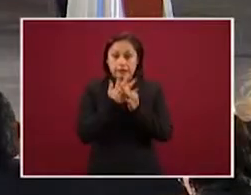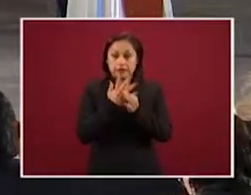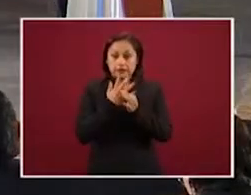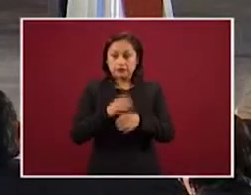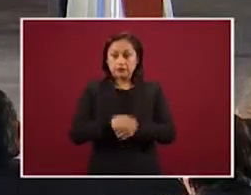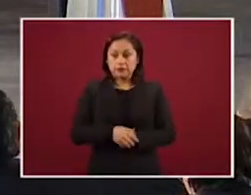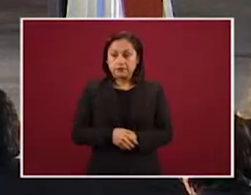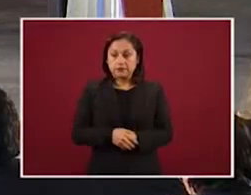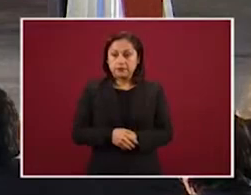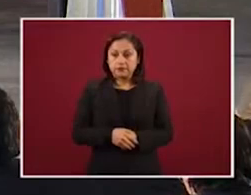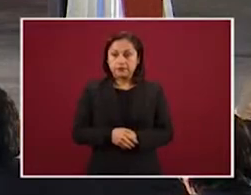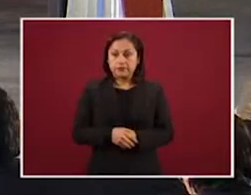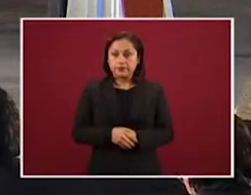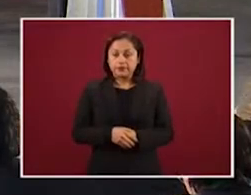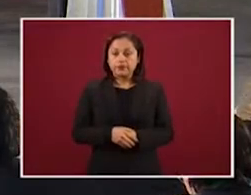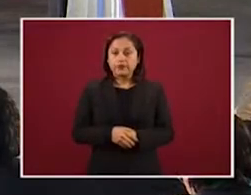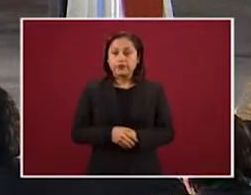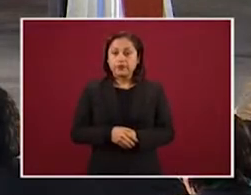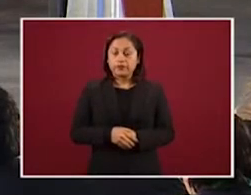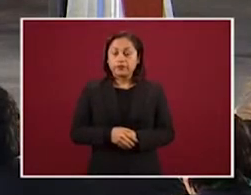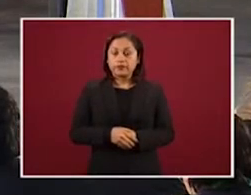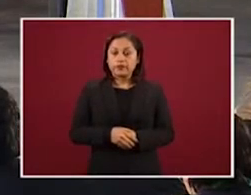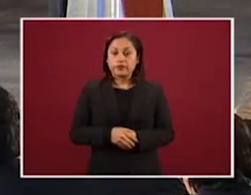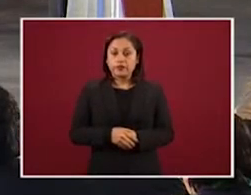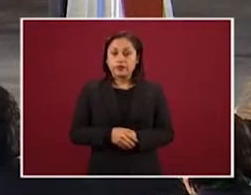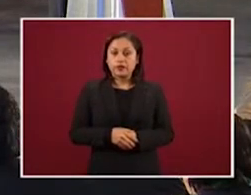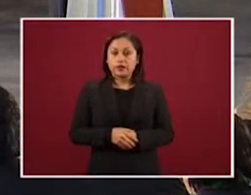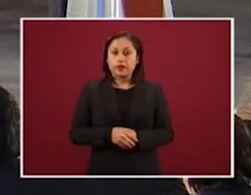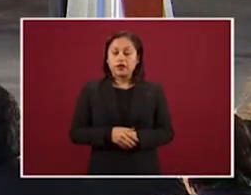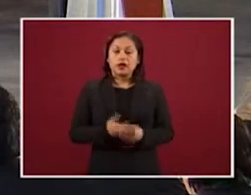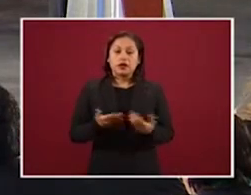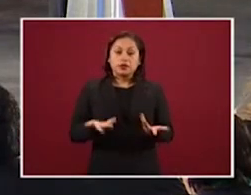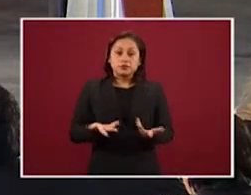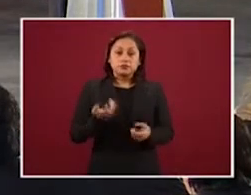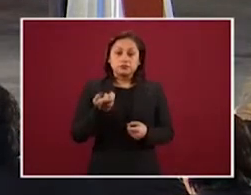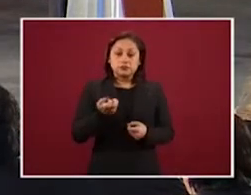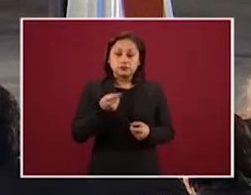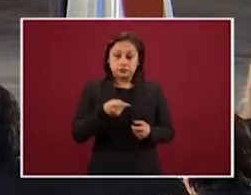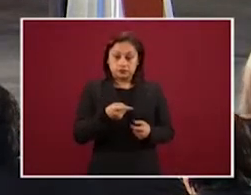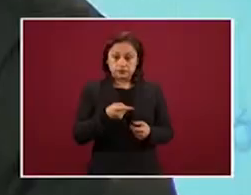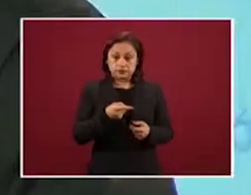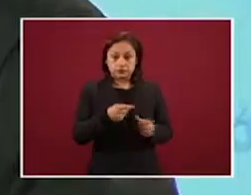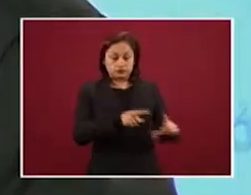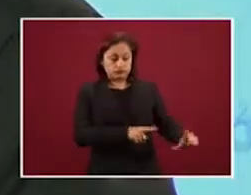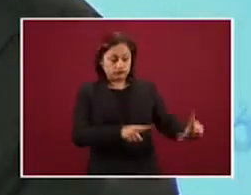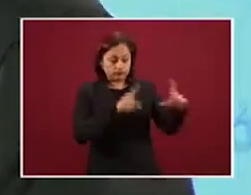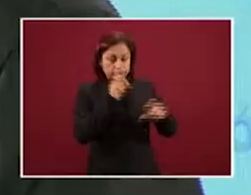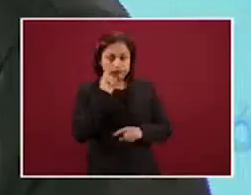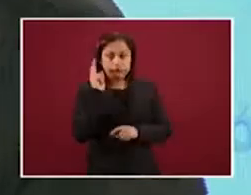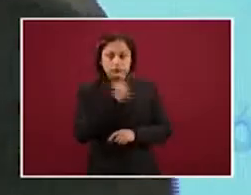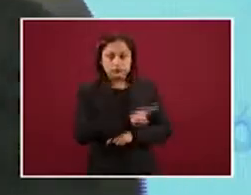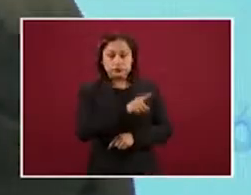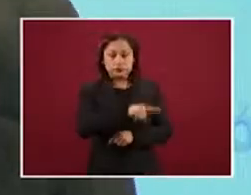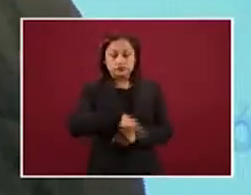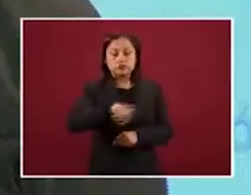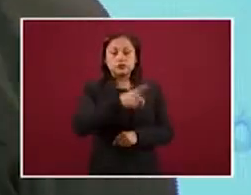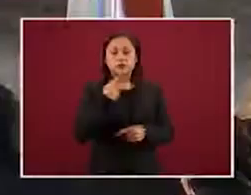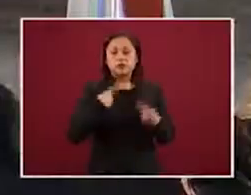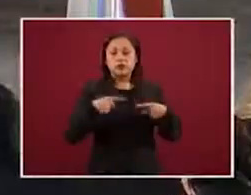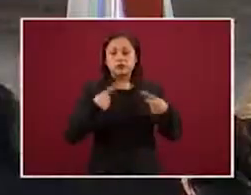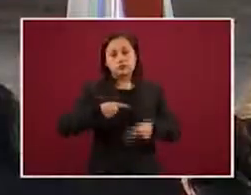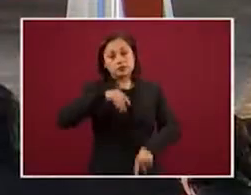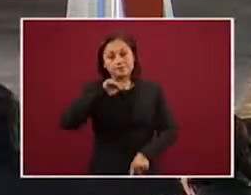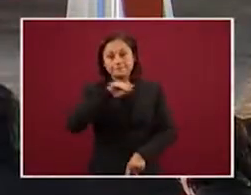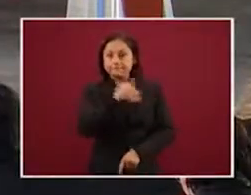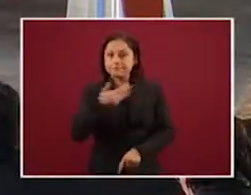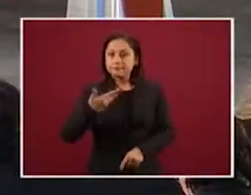la siguiente, aquí está bien, por favor, las opiniones y exigencias para que se cumpla lo que aquí se señala. Uno,